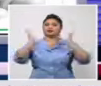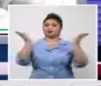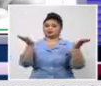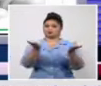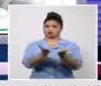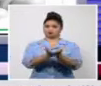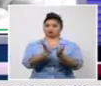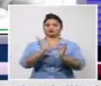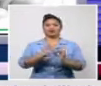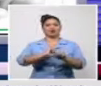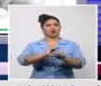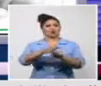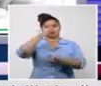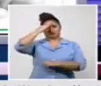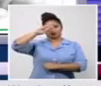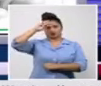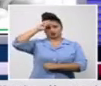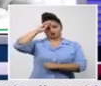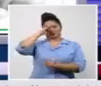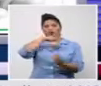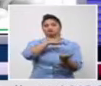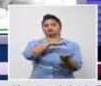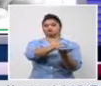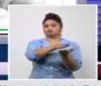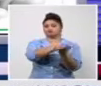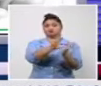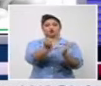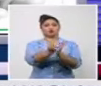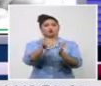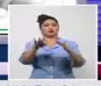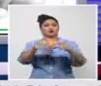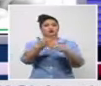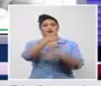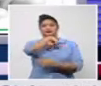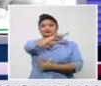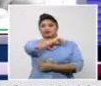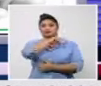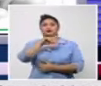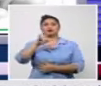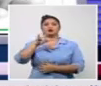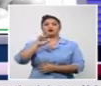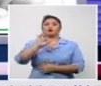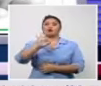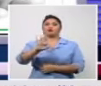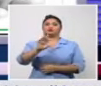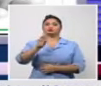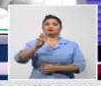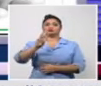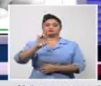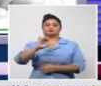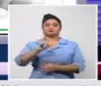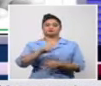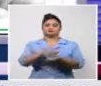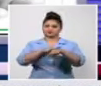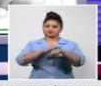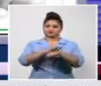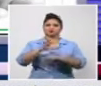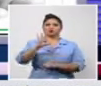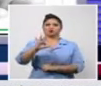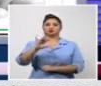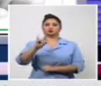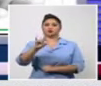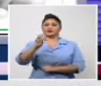-19 Cuba reportó al cierre del día de ayer 893 pacientes diagnosticados con la COVID